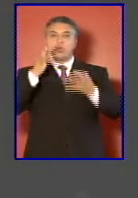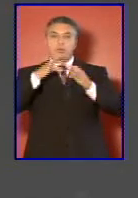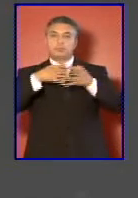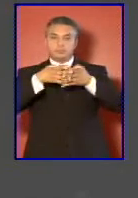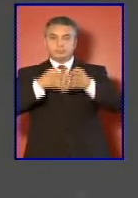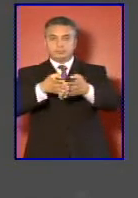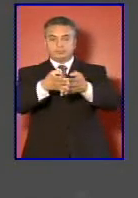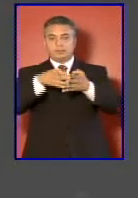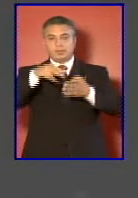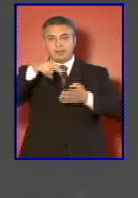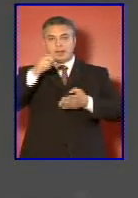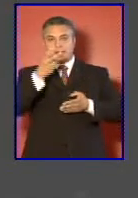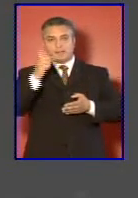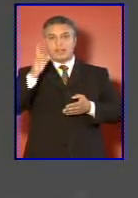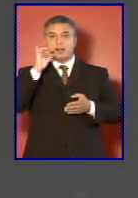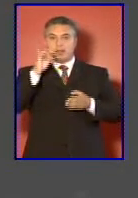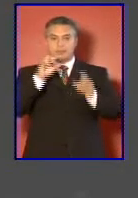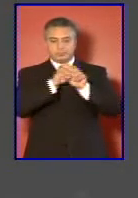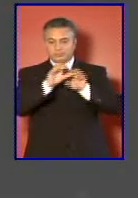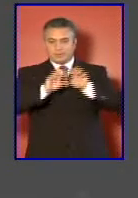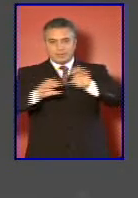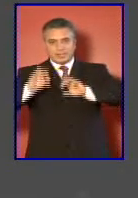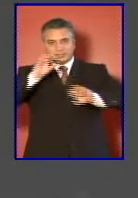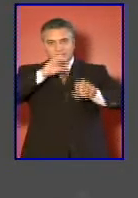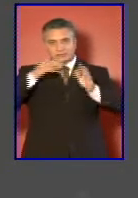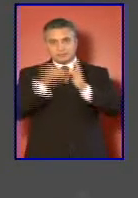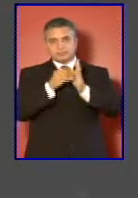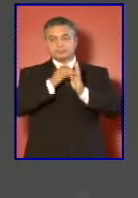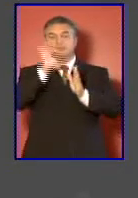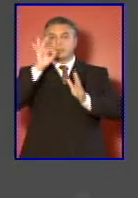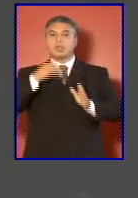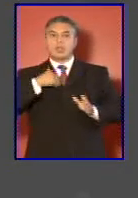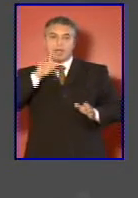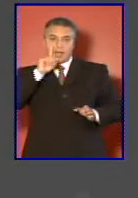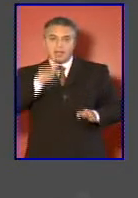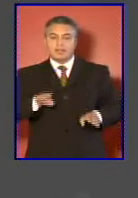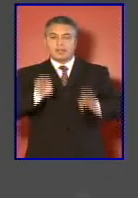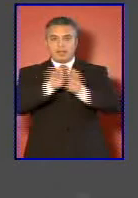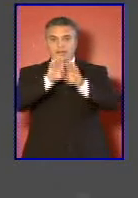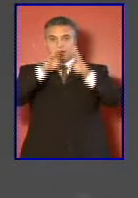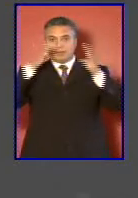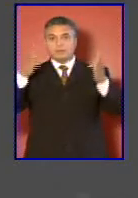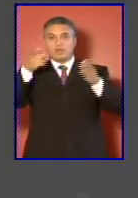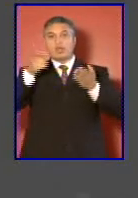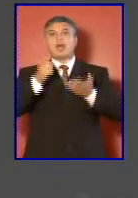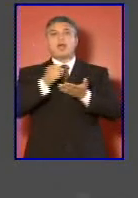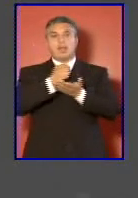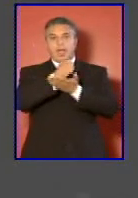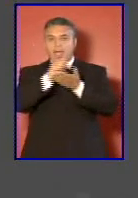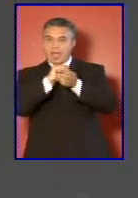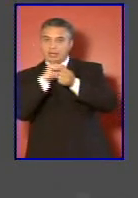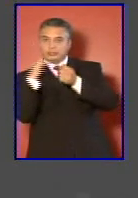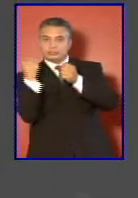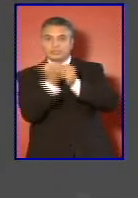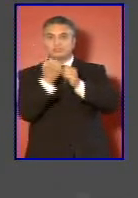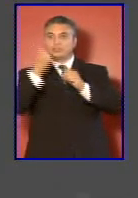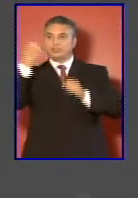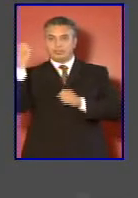fabricación de partes y piezas abrirnos a la asociación con terceros